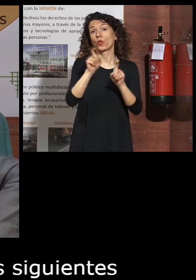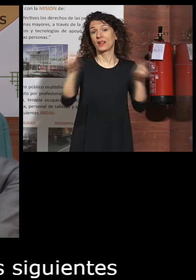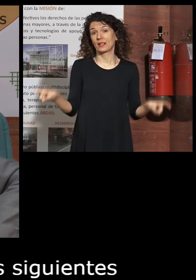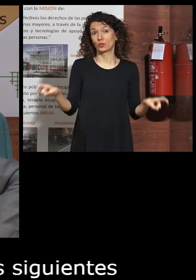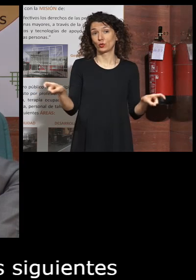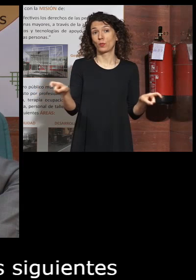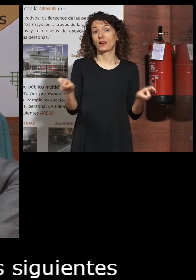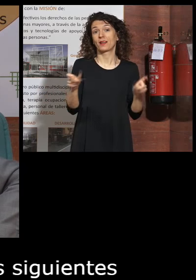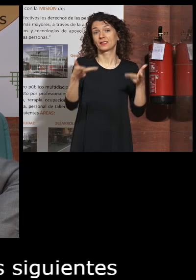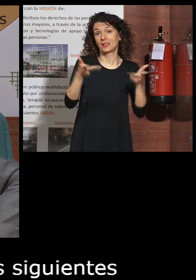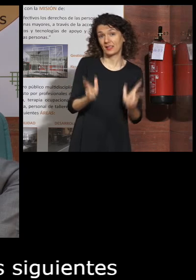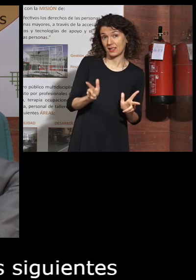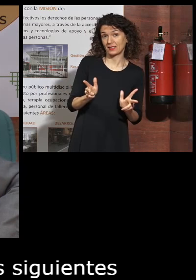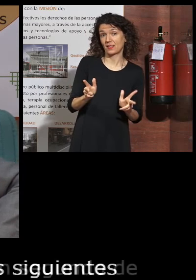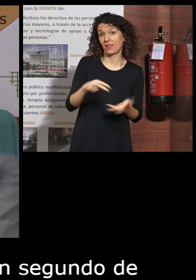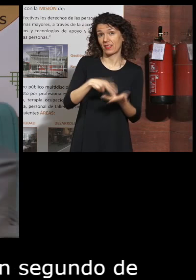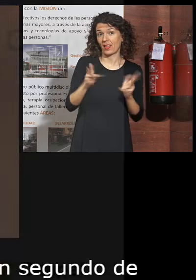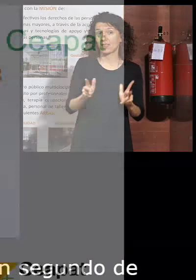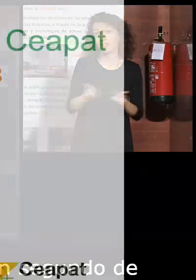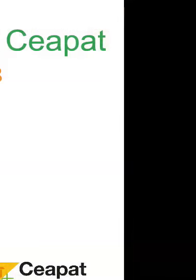sentarse y hacer envejecimiento activo